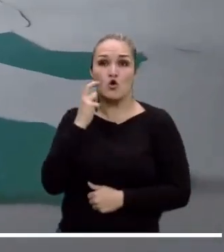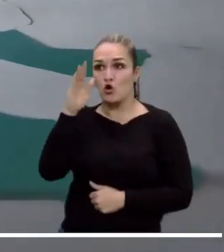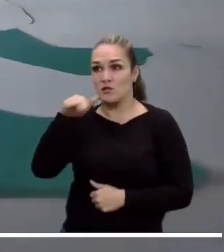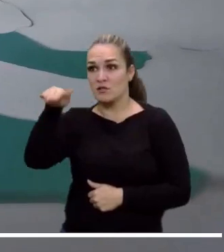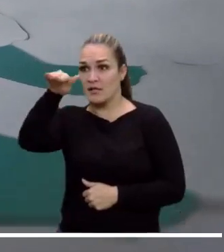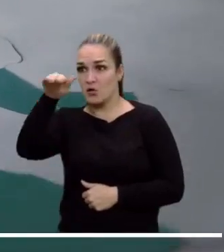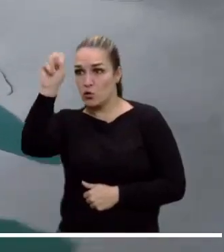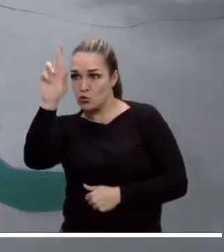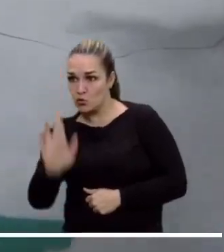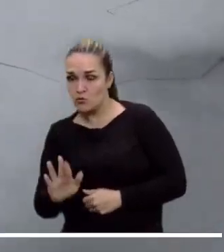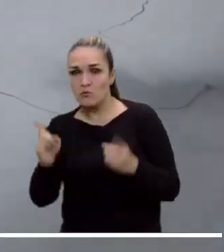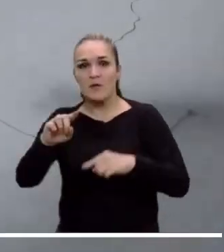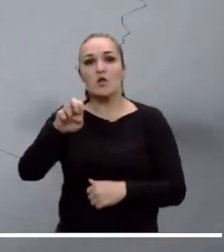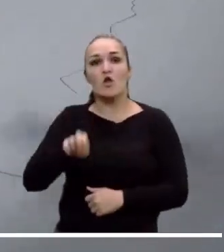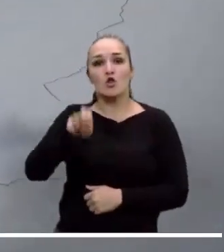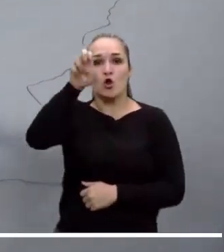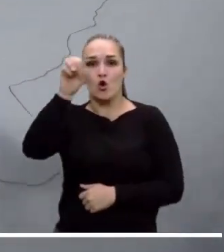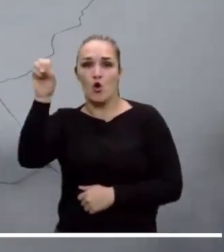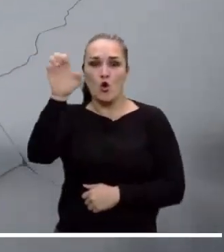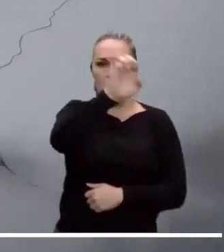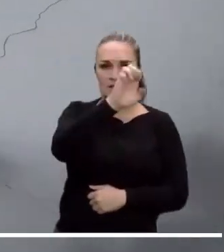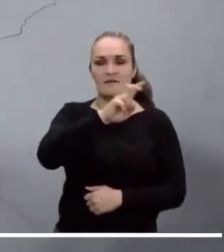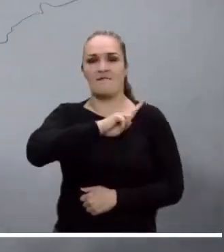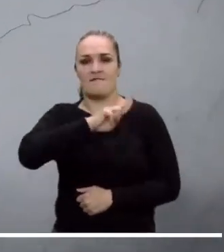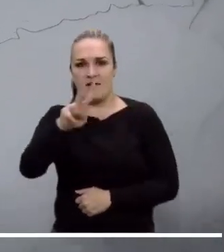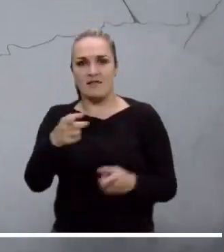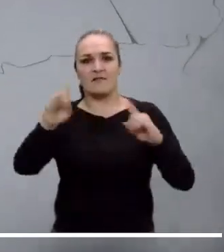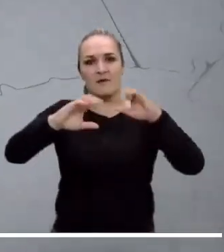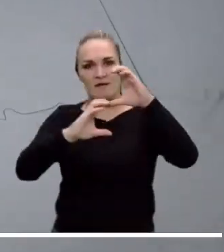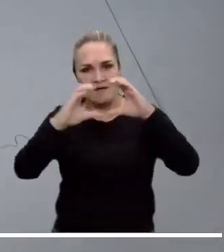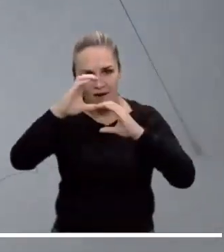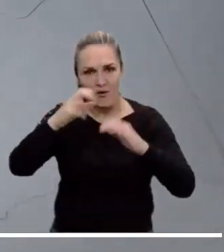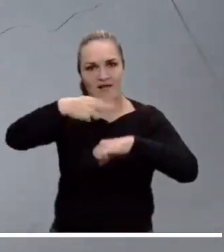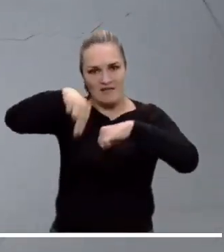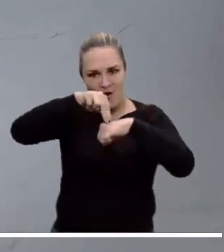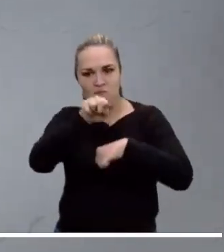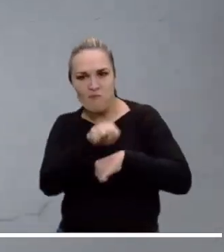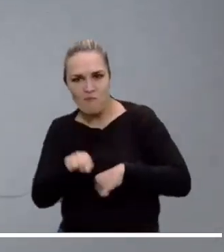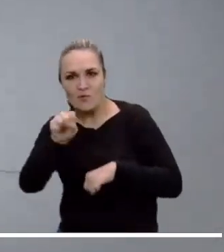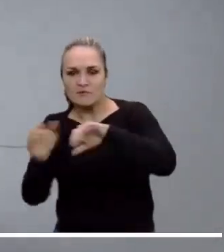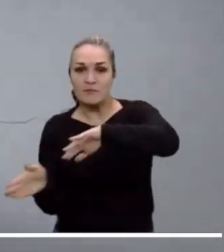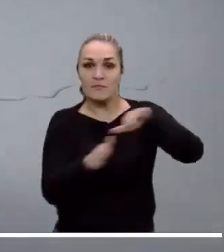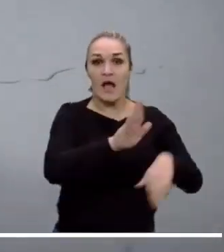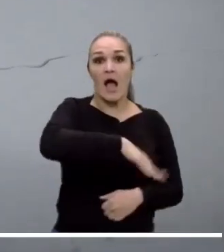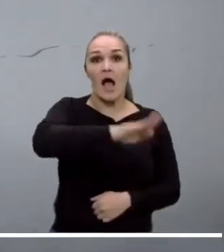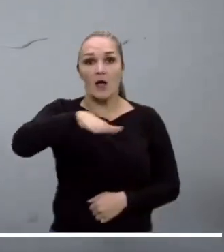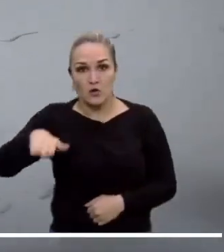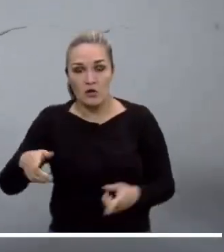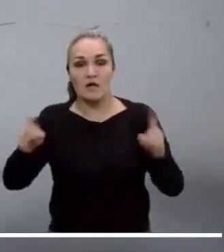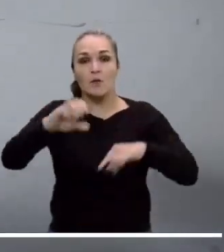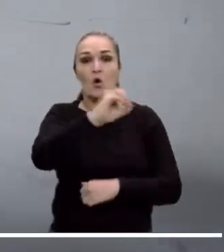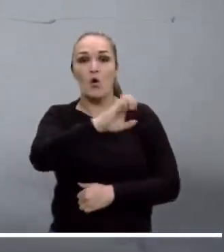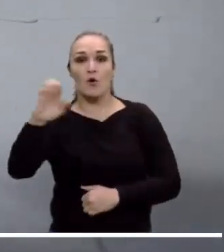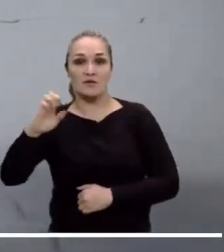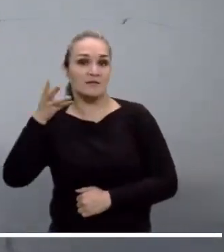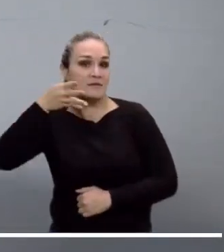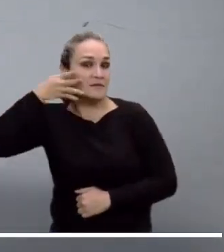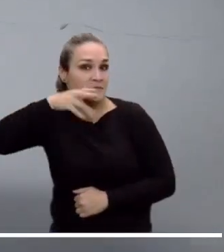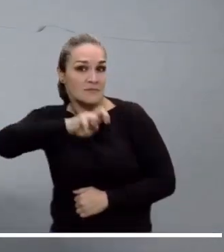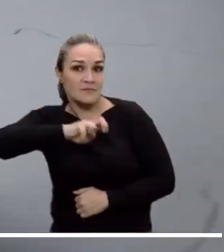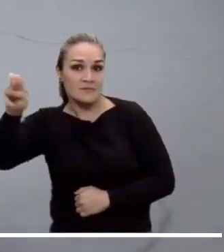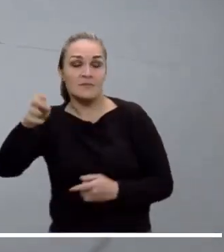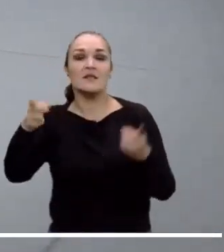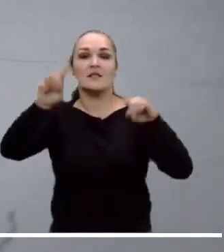del centro y sur de Chocó, el noroeste y suroeste de Valle del Cauca, Cauca y Nariño. Lluvias en Antioquia,